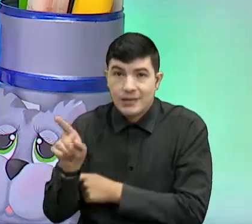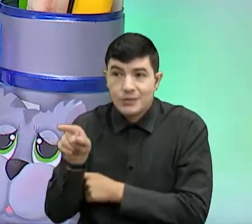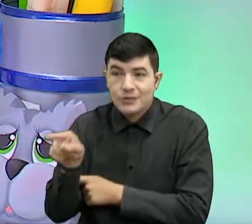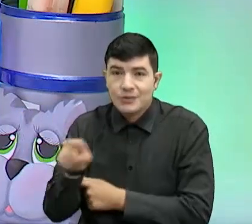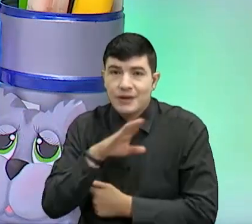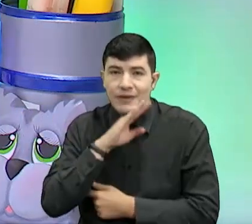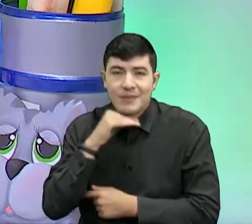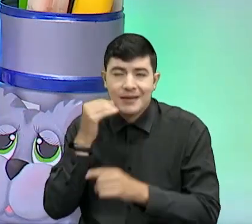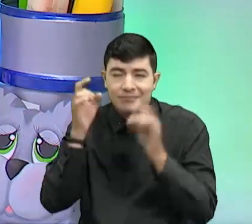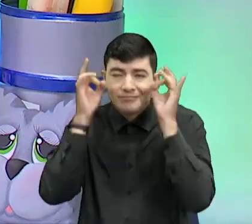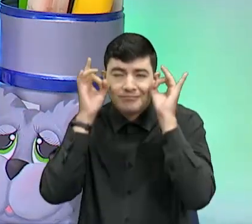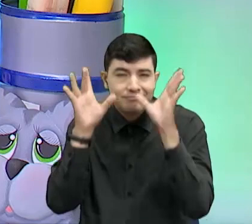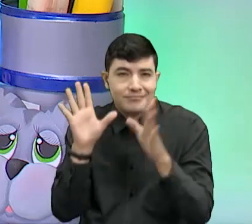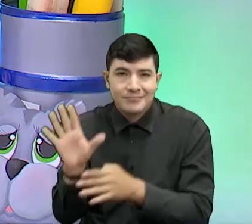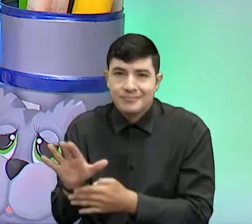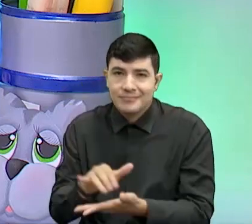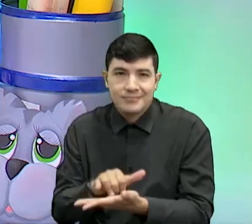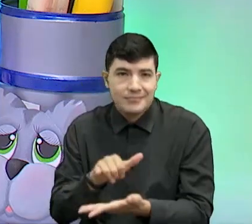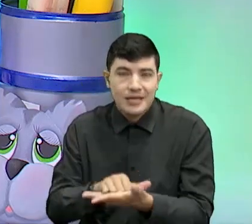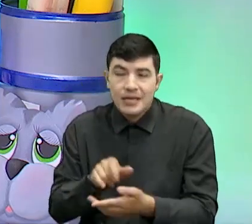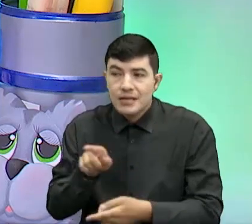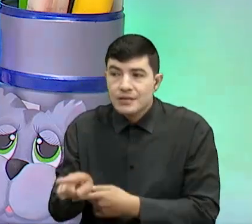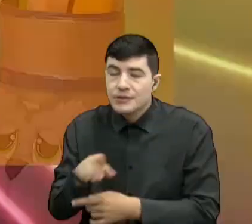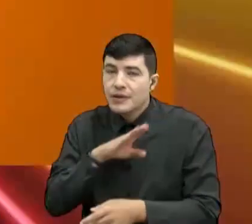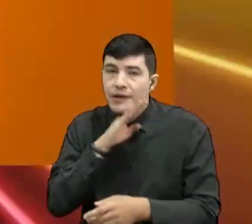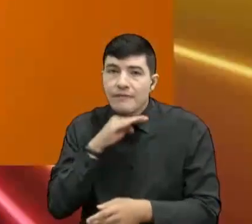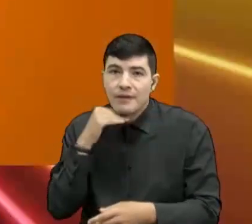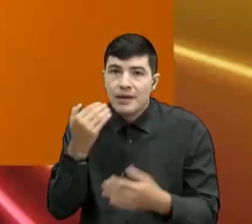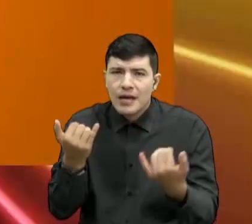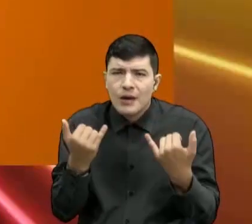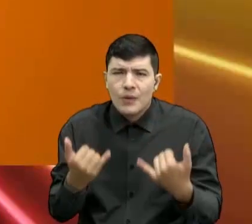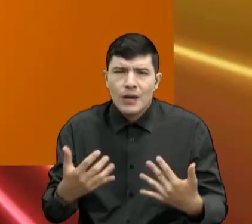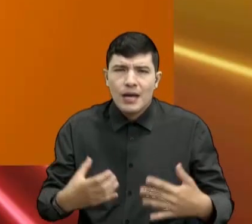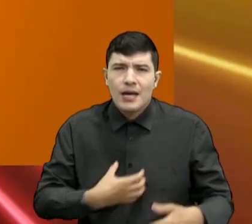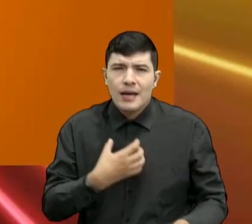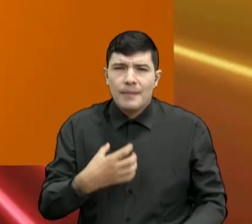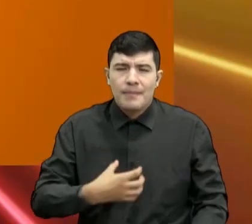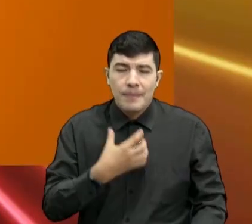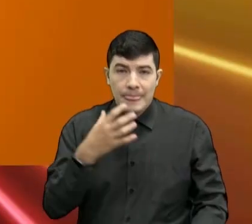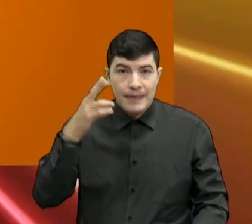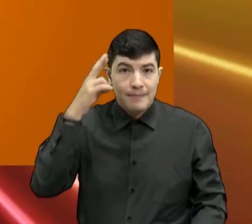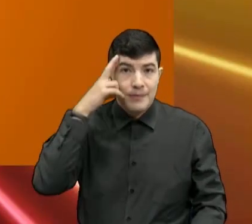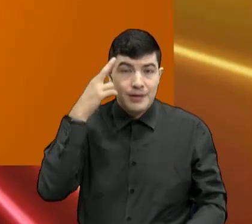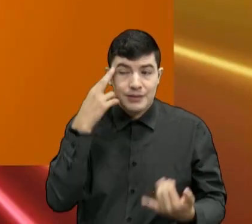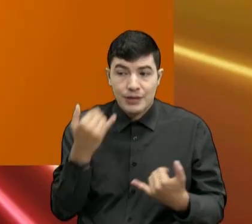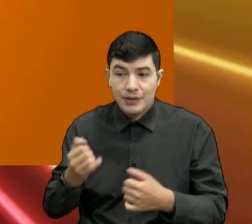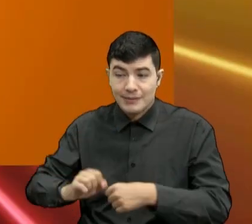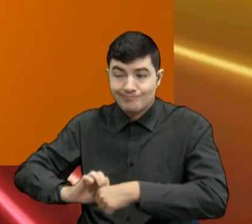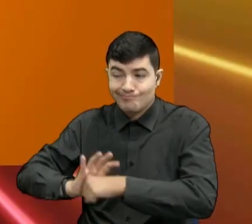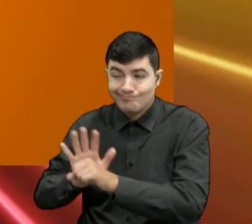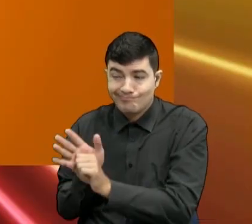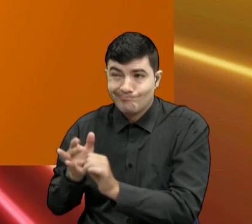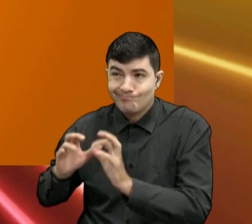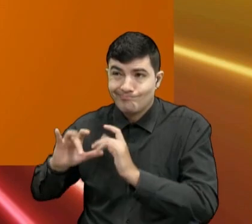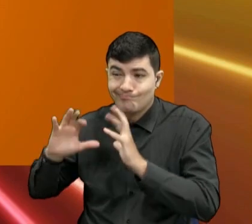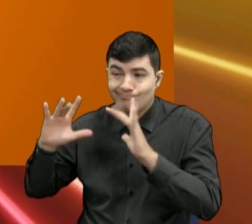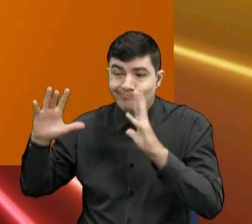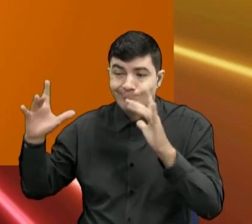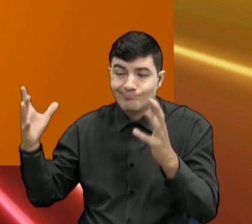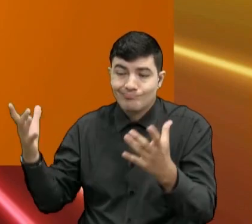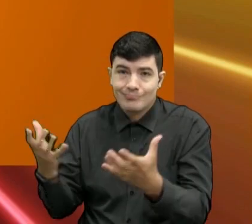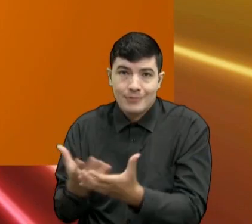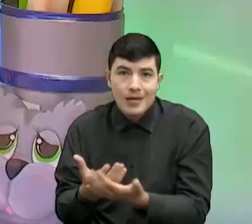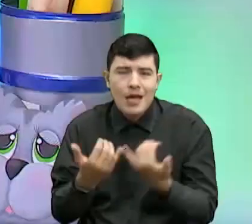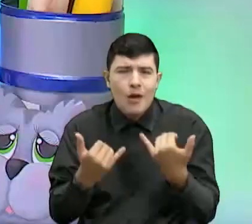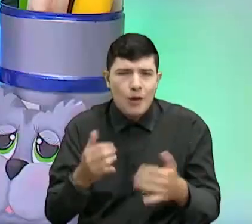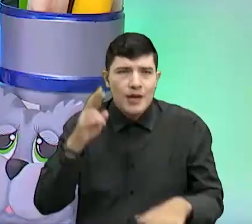Coronavirus. Esta enfermedad es la que estamos sufriendo y por eso, mi querida Arianita, hoy estamos utilizando